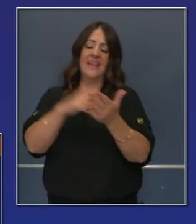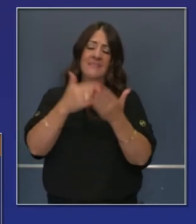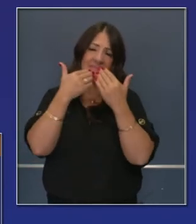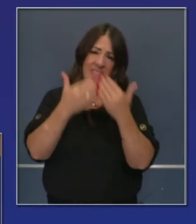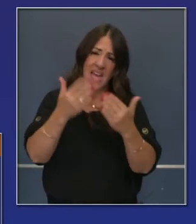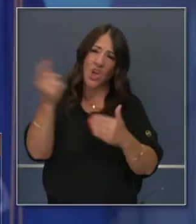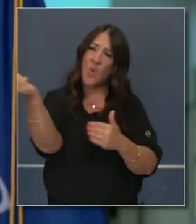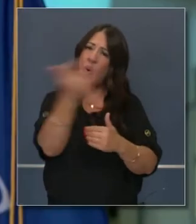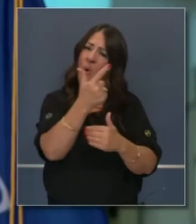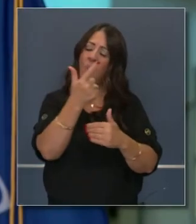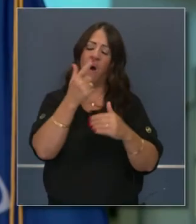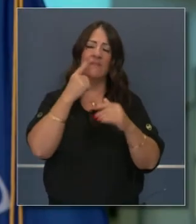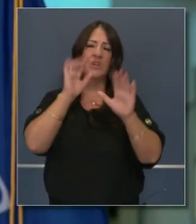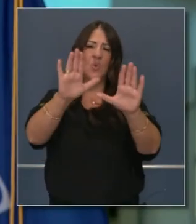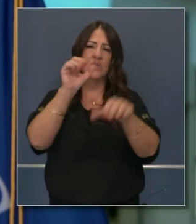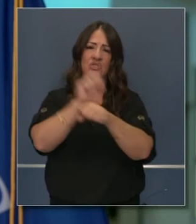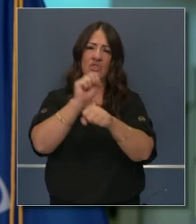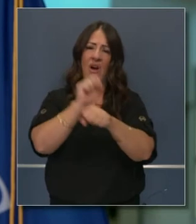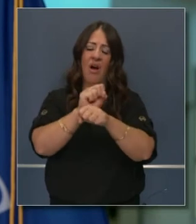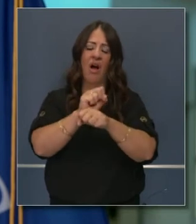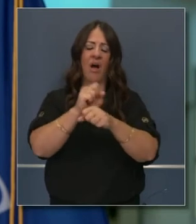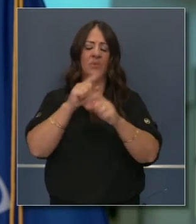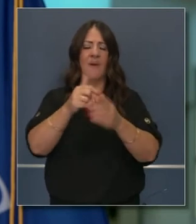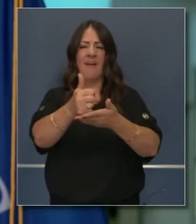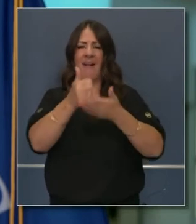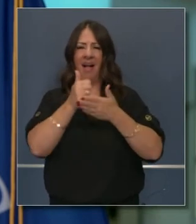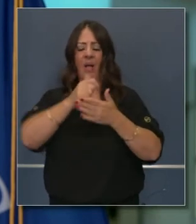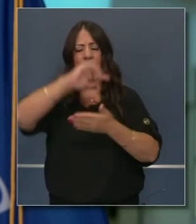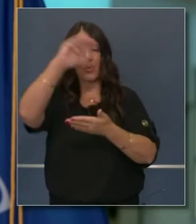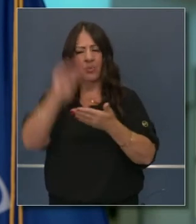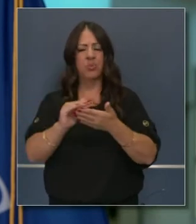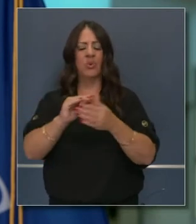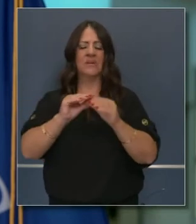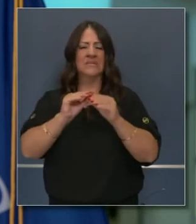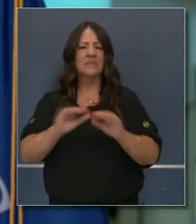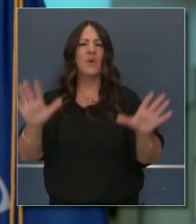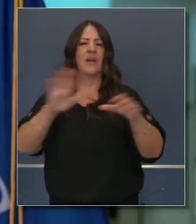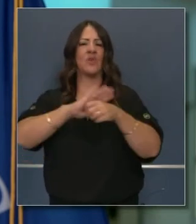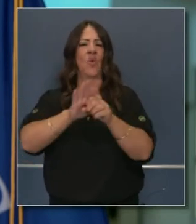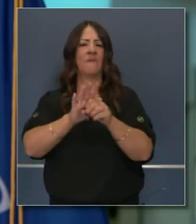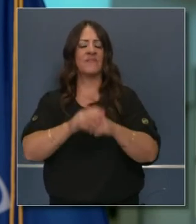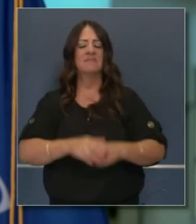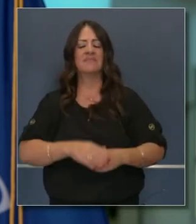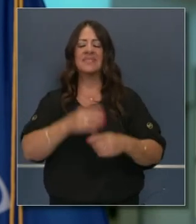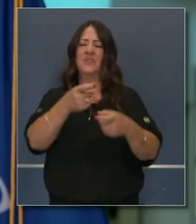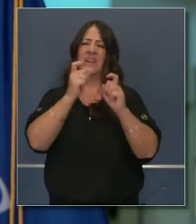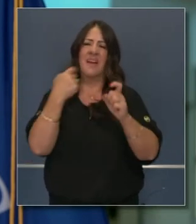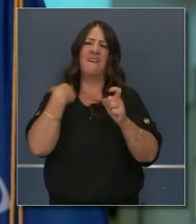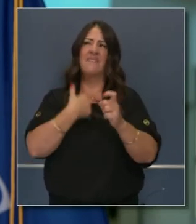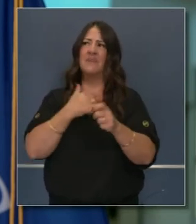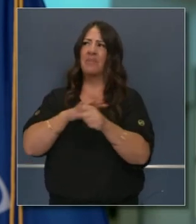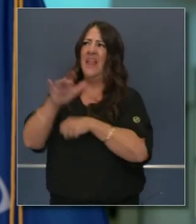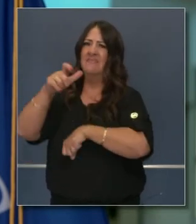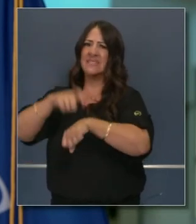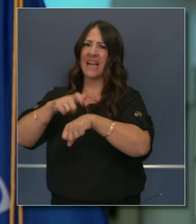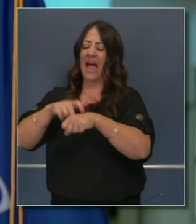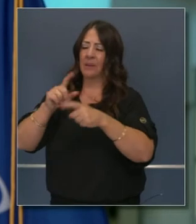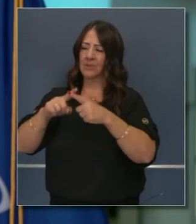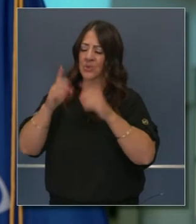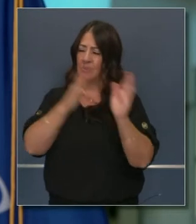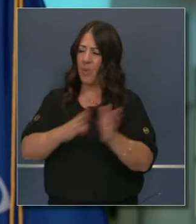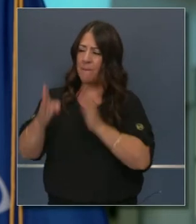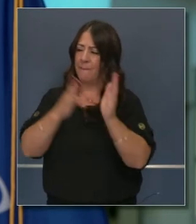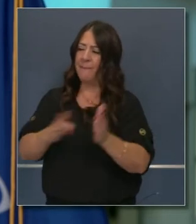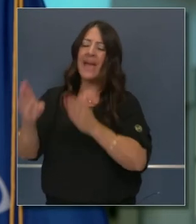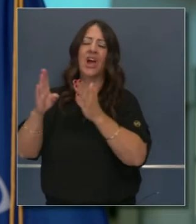todos los que han hecho este trabajo maravilloso de mitigar la transmisión de este virus por las últimas 7, 8, 9 semanas. Estamos preparándonos